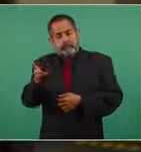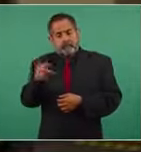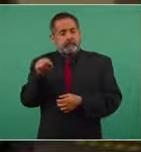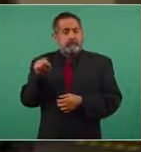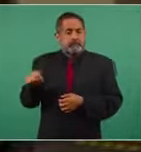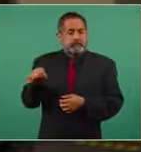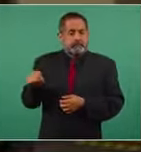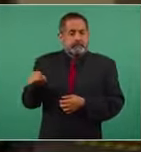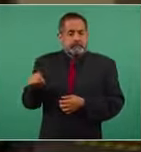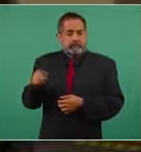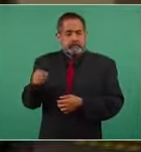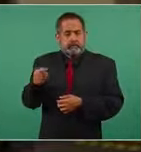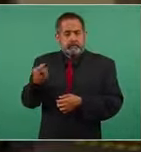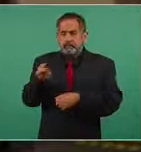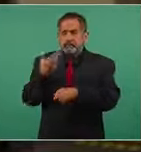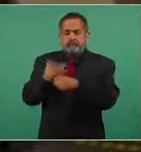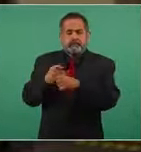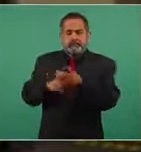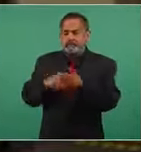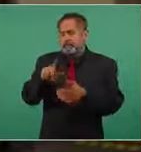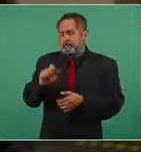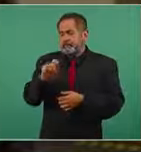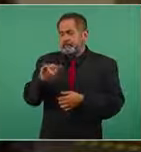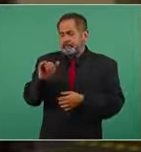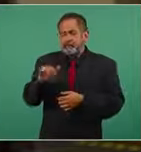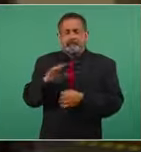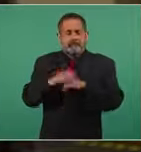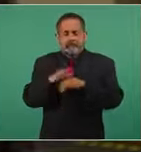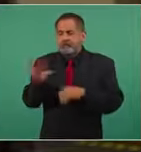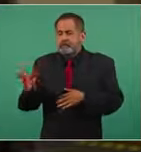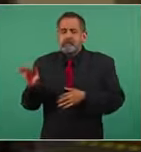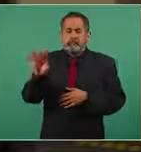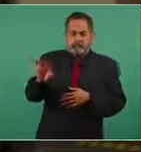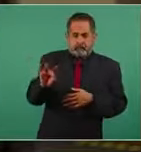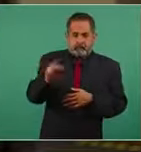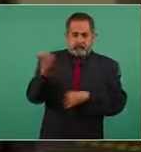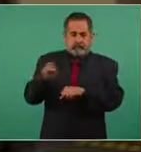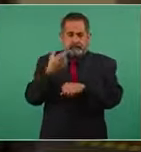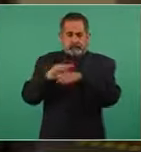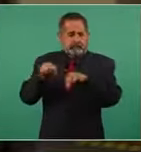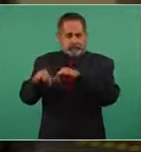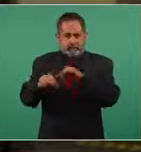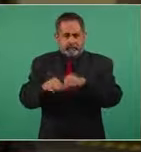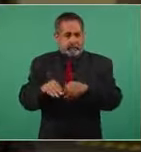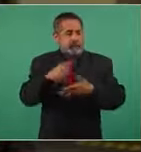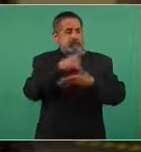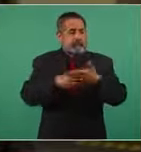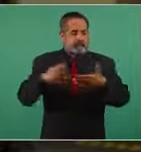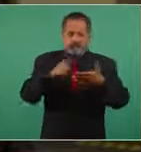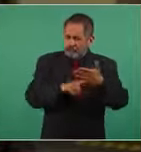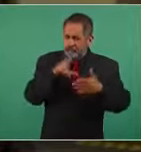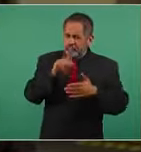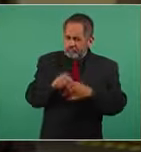la señorita Leticia que por favor le dijera a la secretaria del trabajo que no suspendiera la reunión.